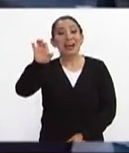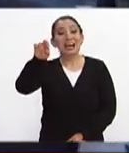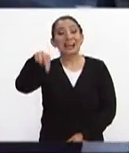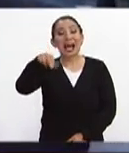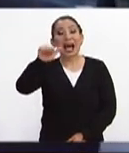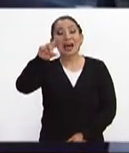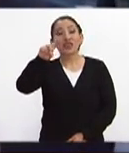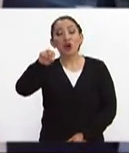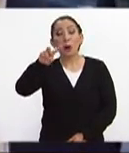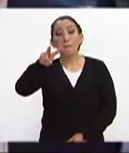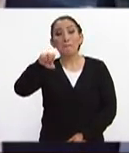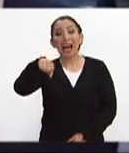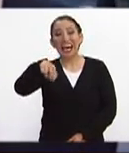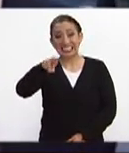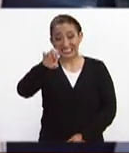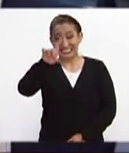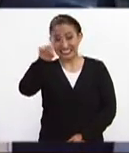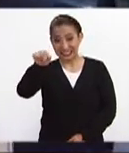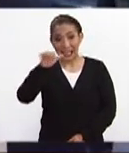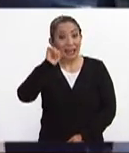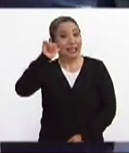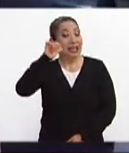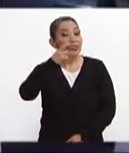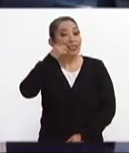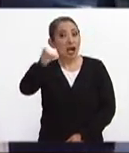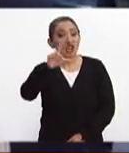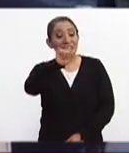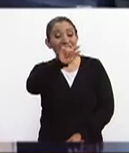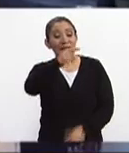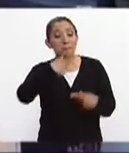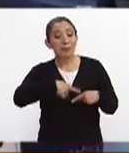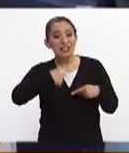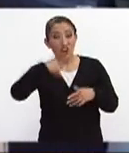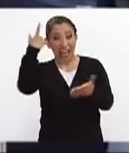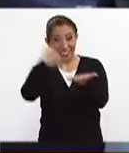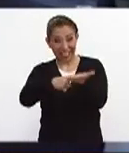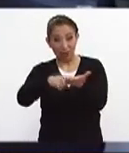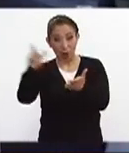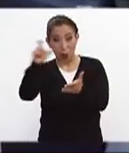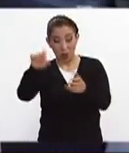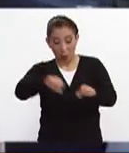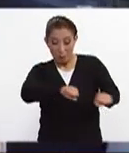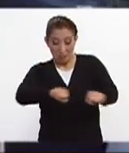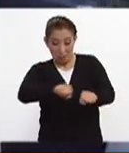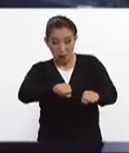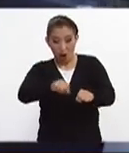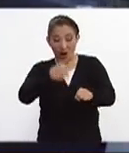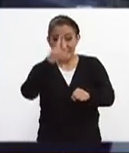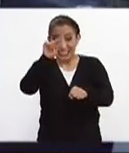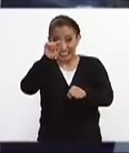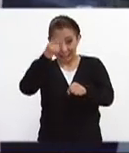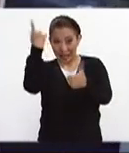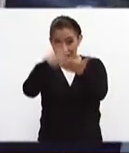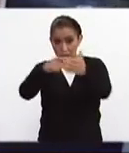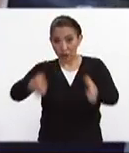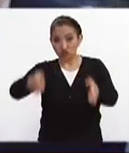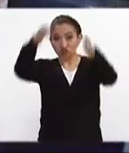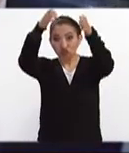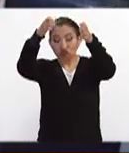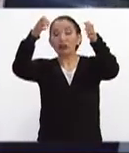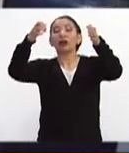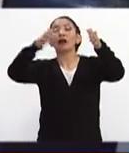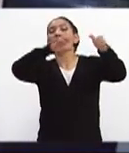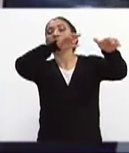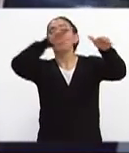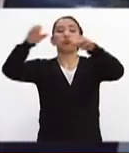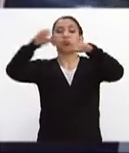Vázquez él nos comentó ayer que fueron 70 personas las que estaban en este edificio luego del sismo